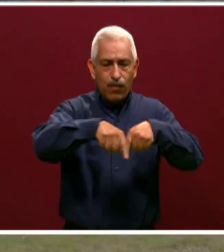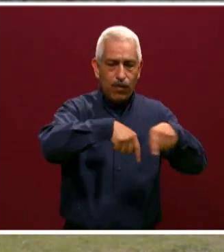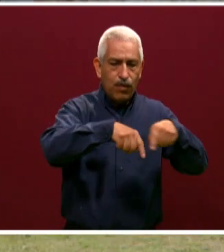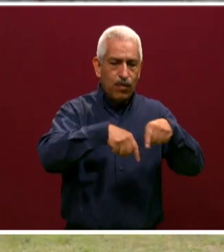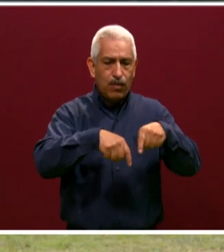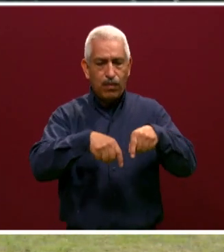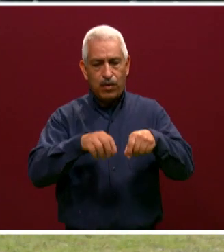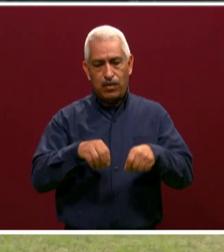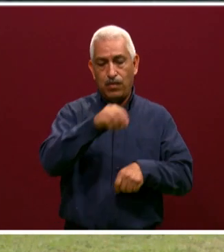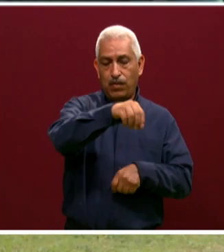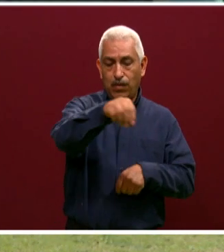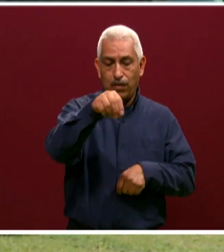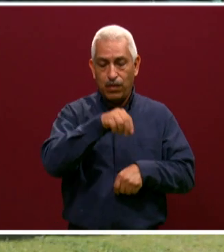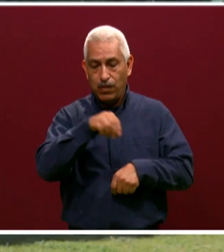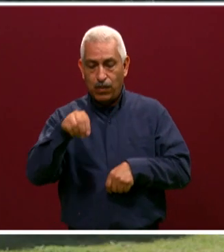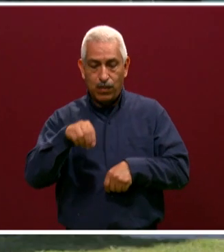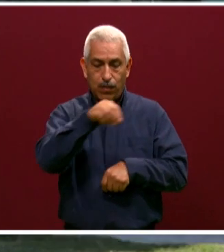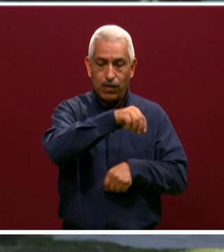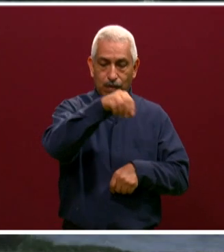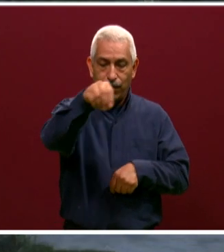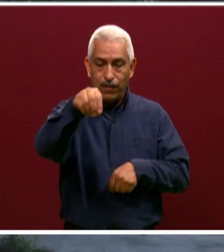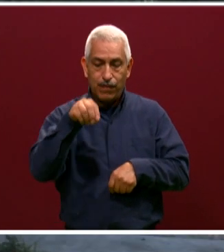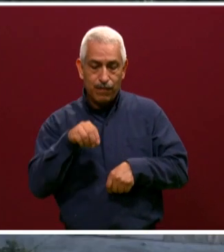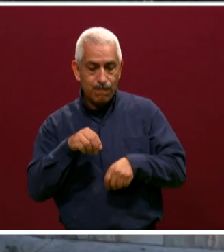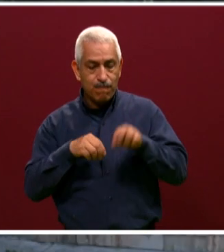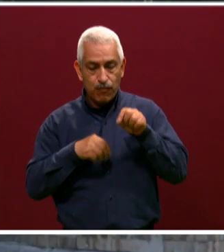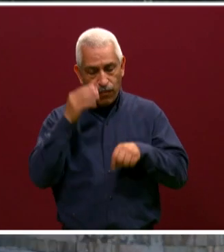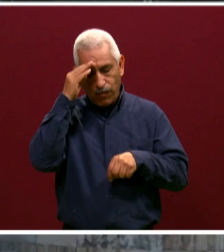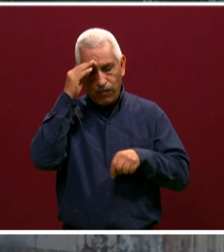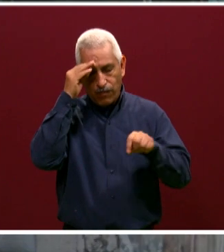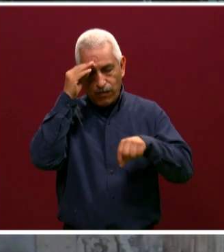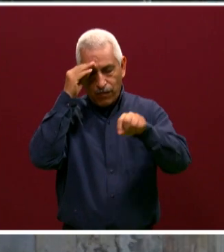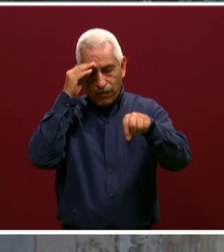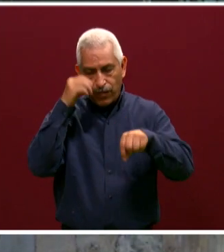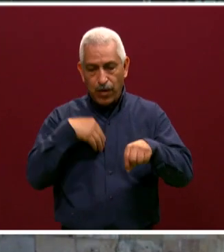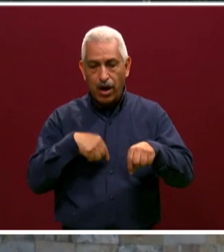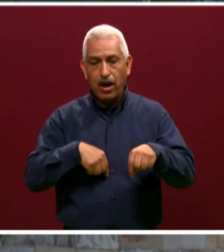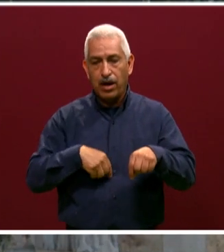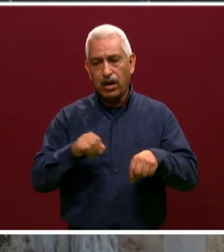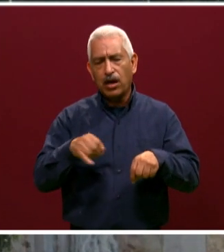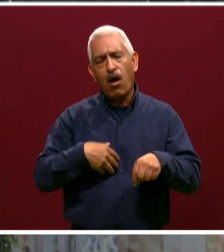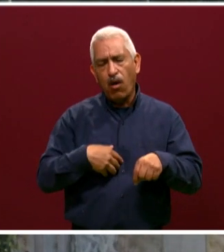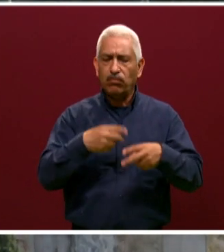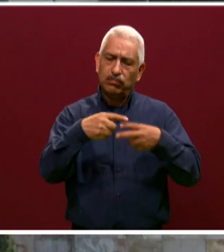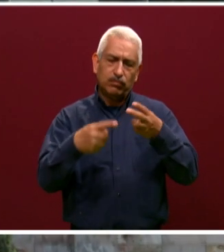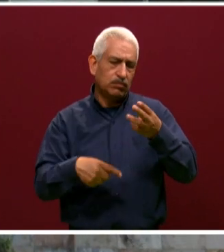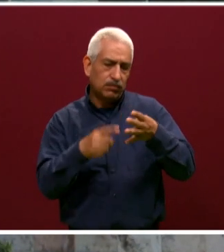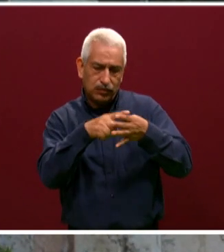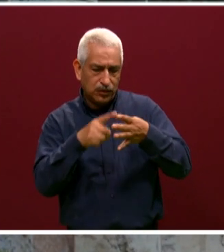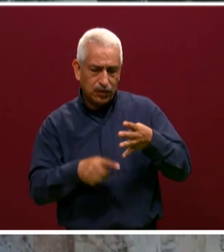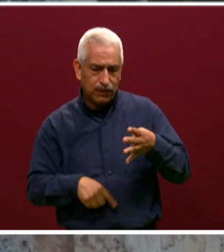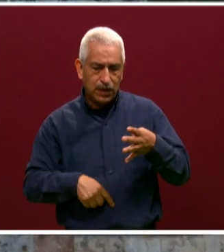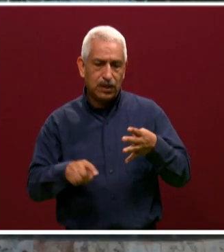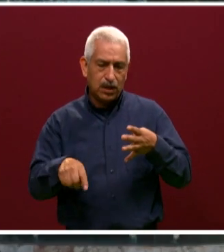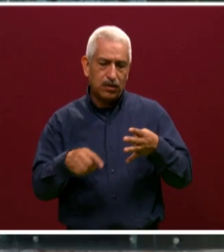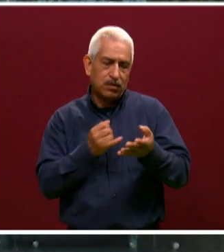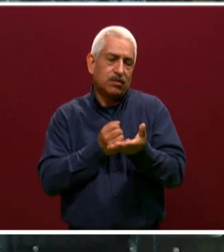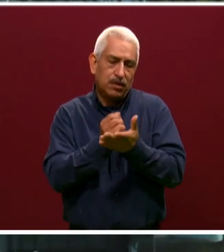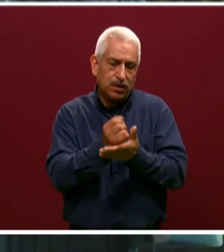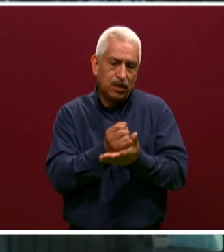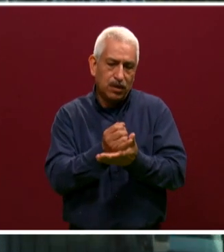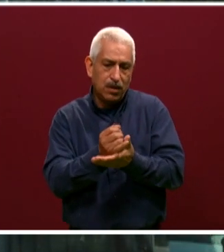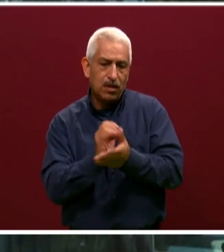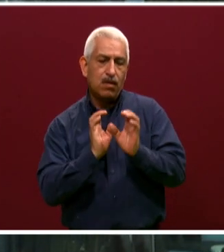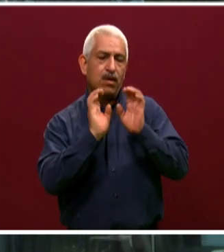una amplia gama que ofertamos en los planteles, dependiendo del cual ellos decidan inscribirse. Además, pues tenemos una atención